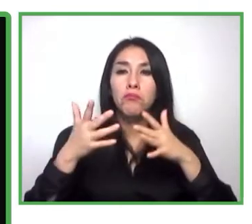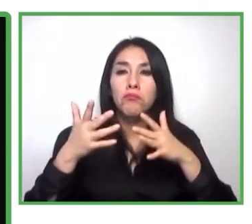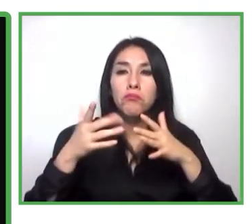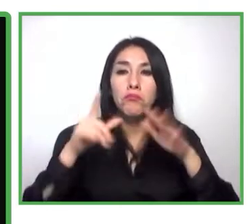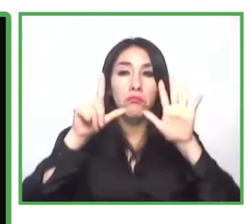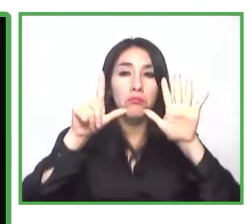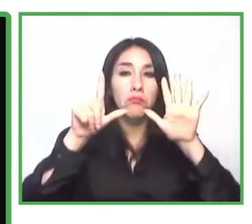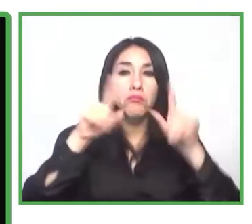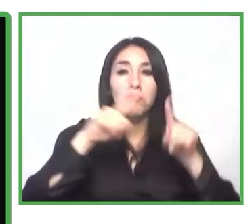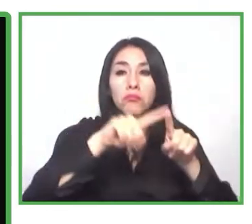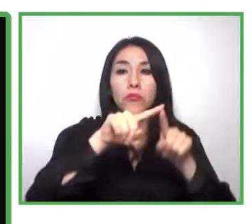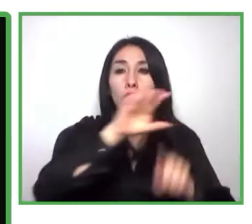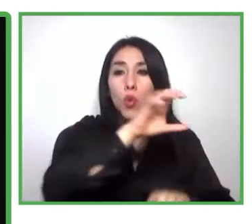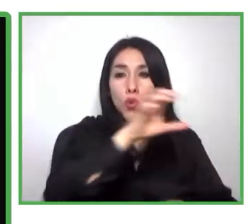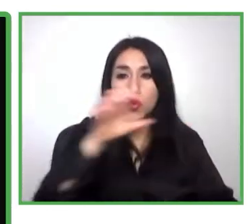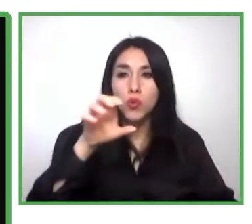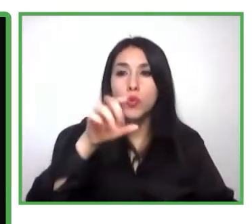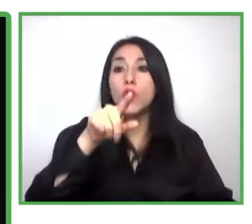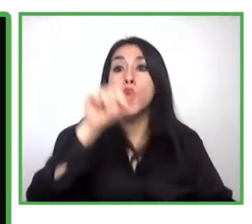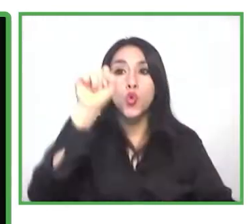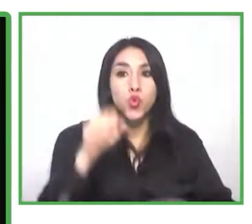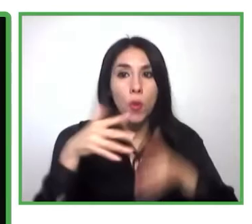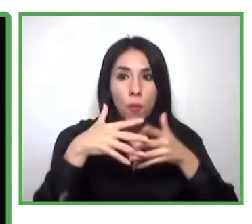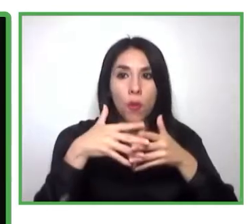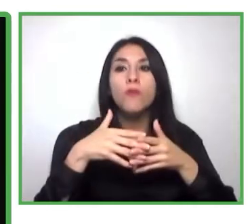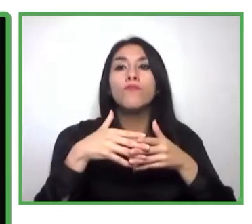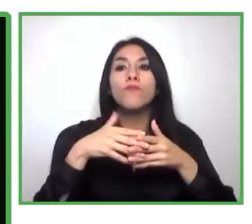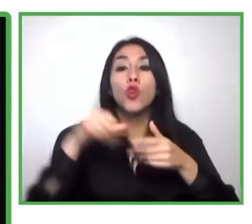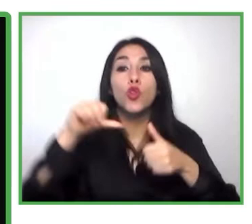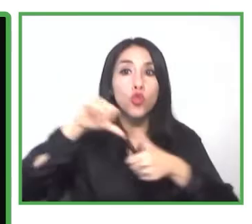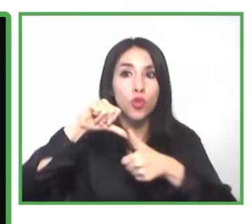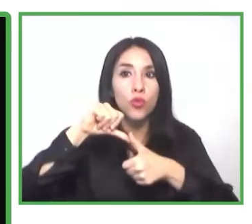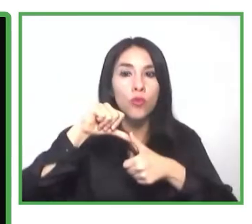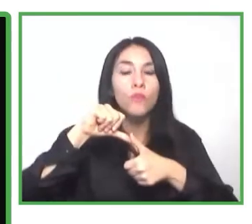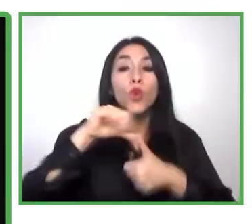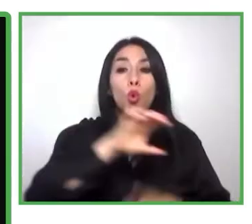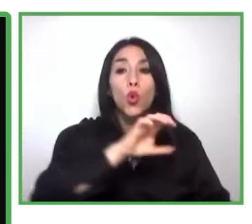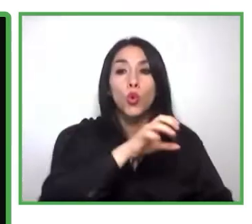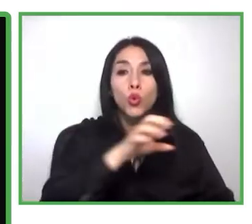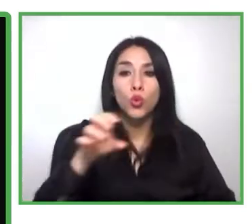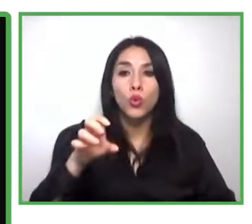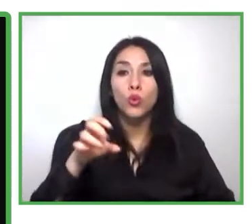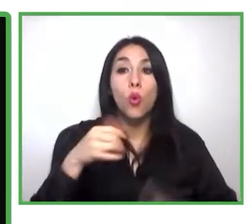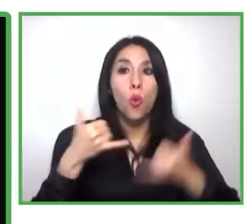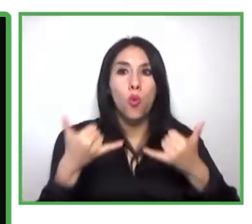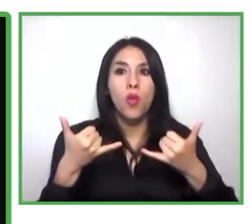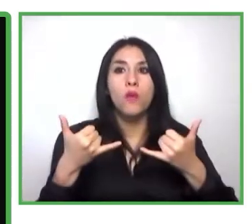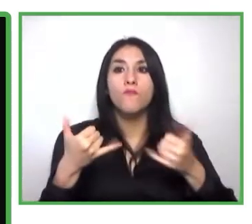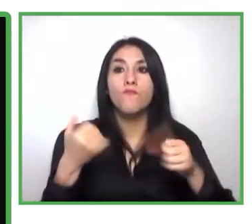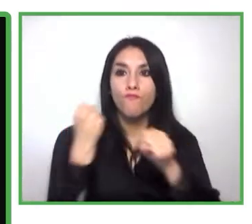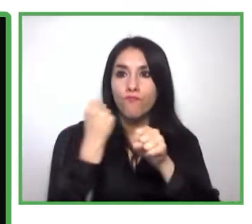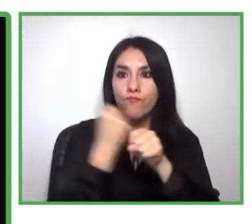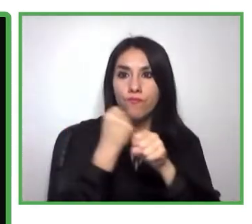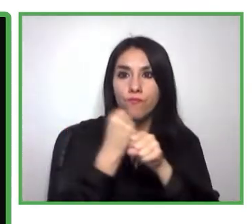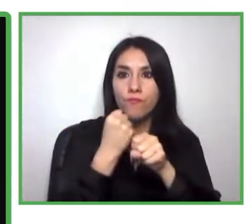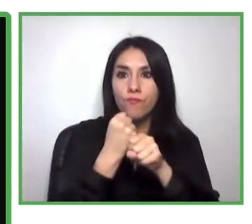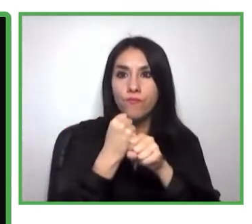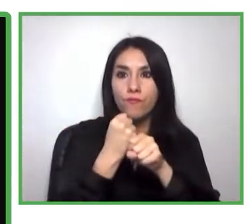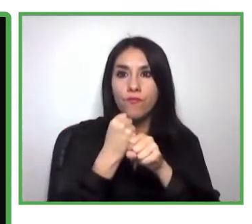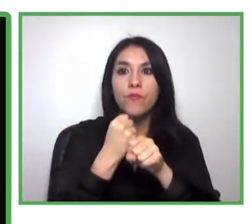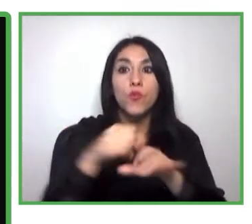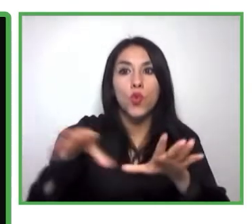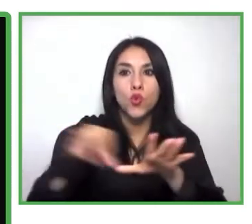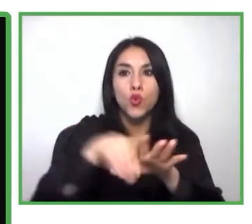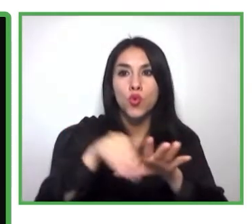por la inclusión sociolaboral de las personas con discapacidad, la fundamos en el año 2013, y desde que comenzamos a trabajar